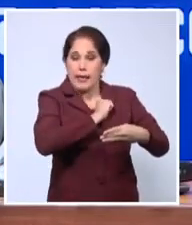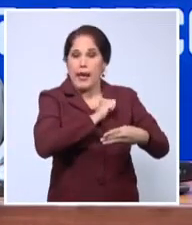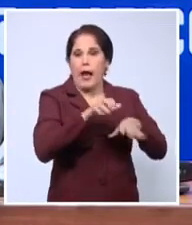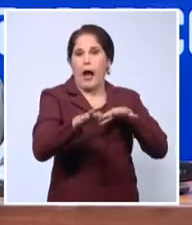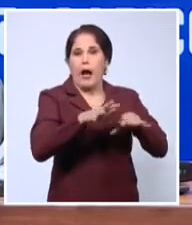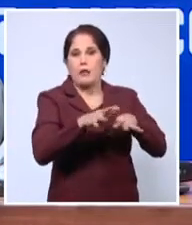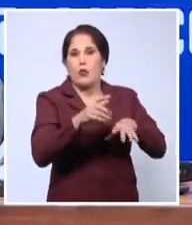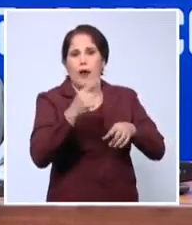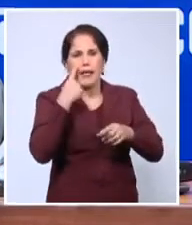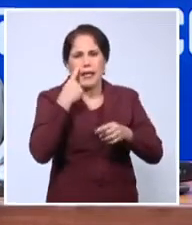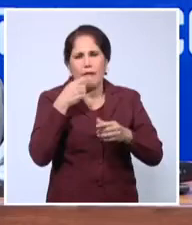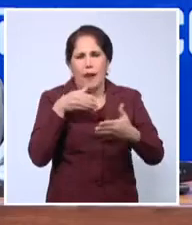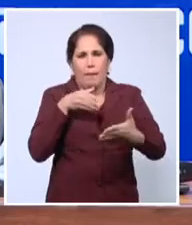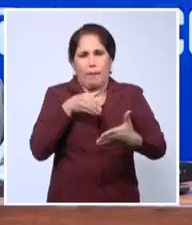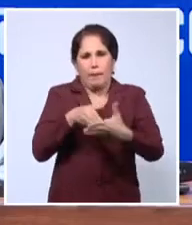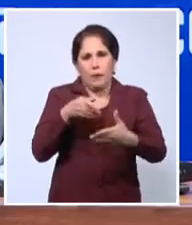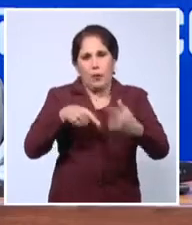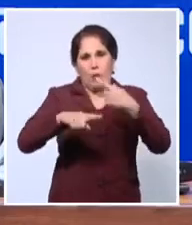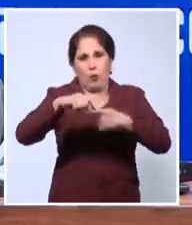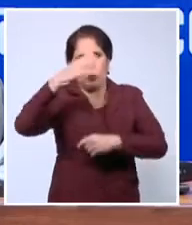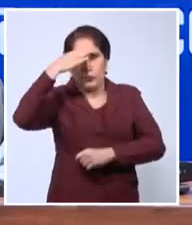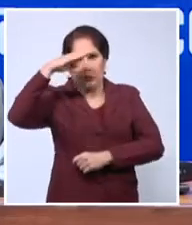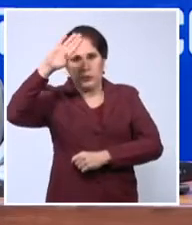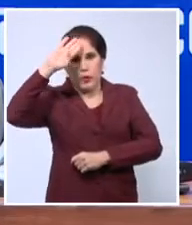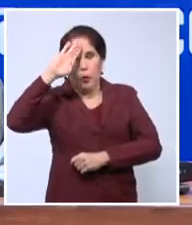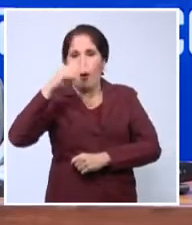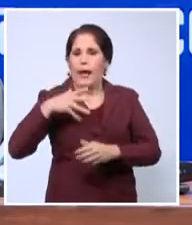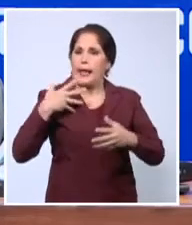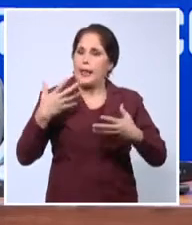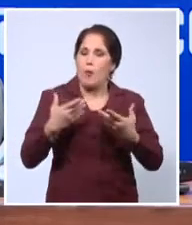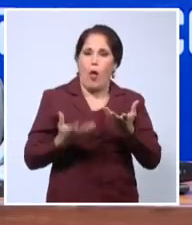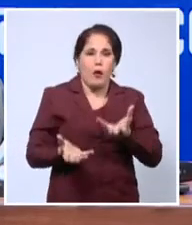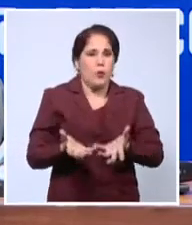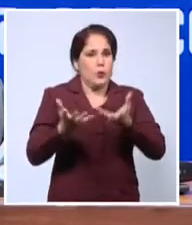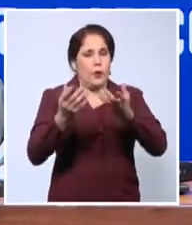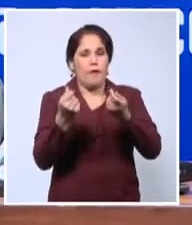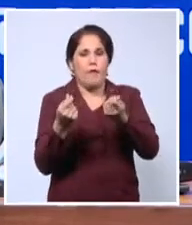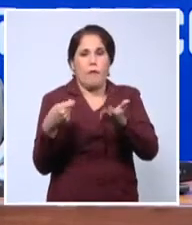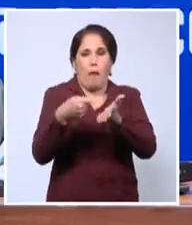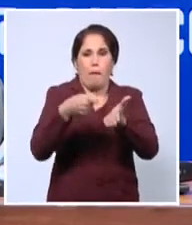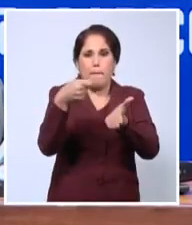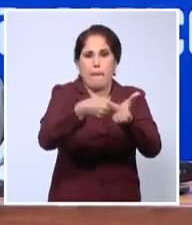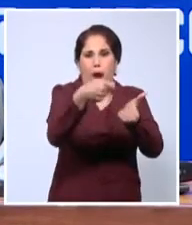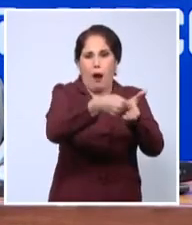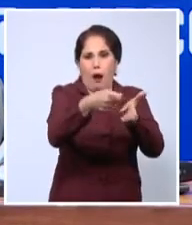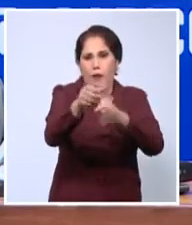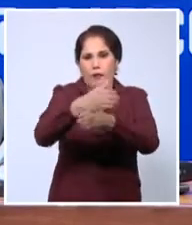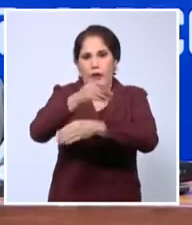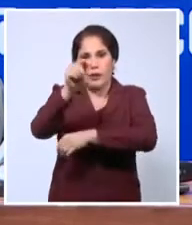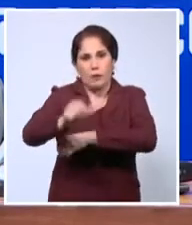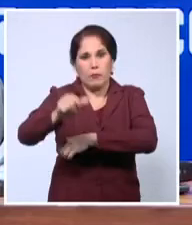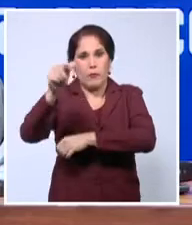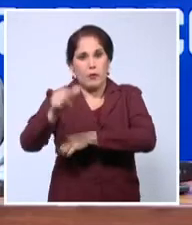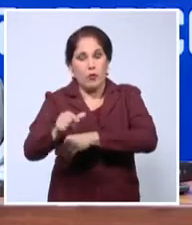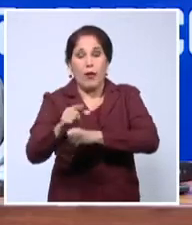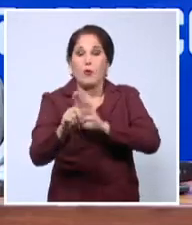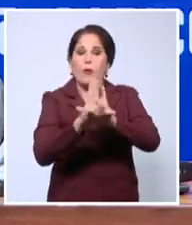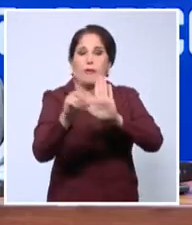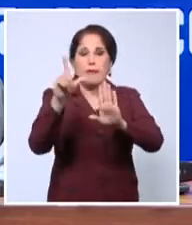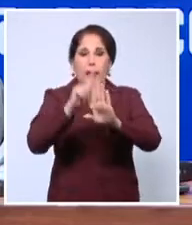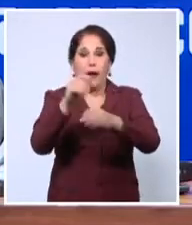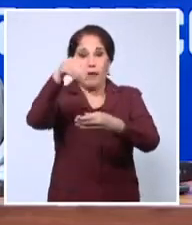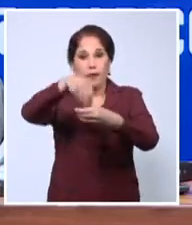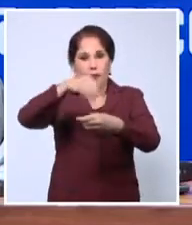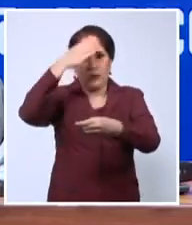acciones de abierta injerencia contra Cuba al estimular, financiar y conducir actos ilegales en nuestro